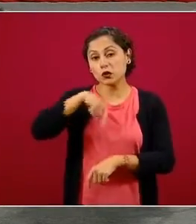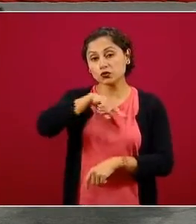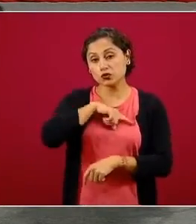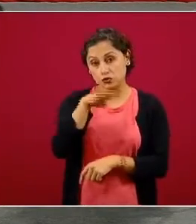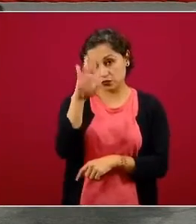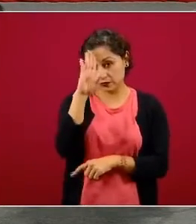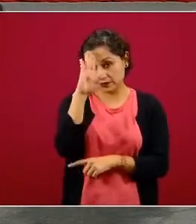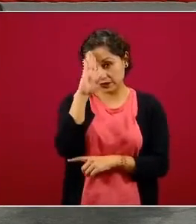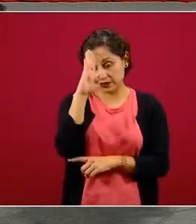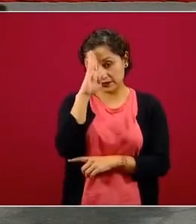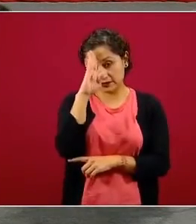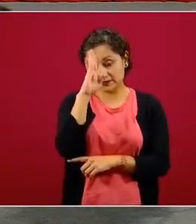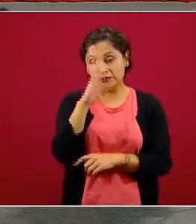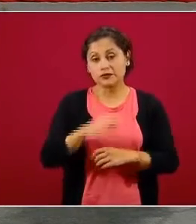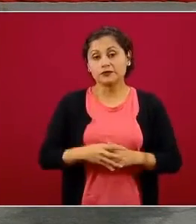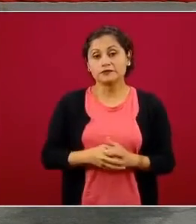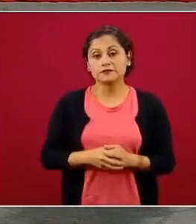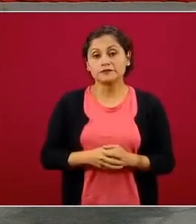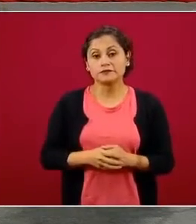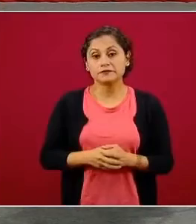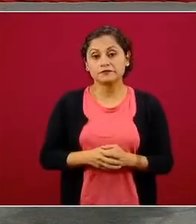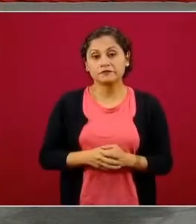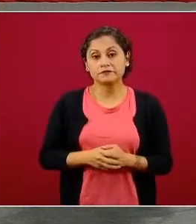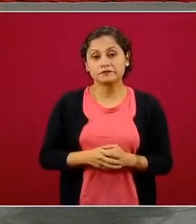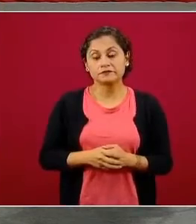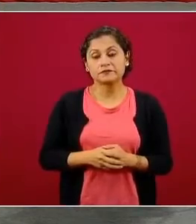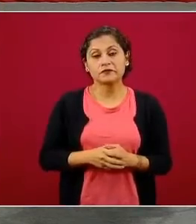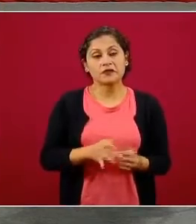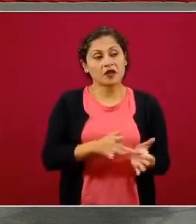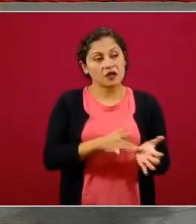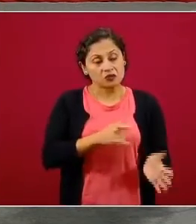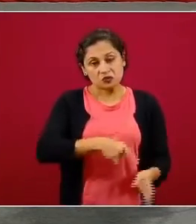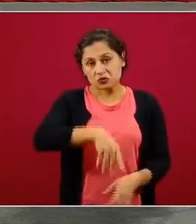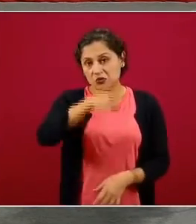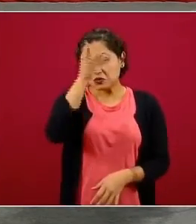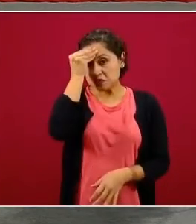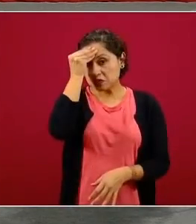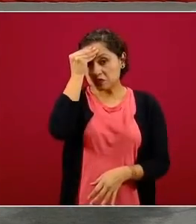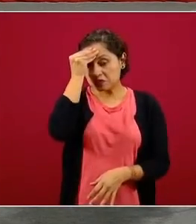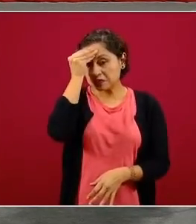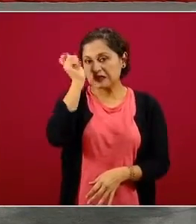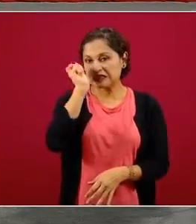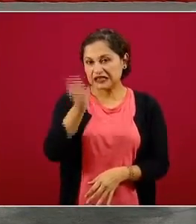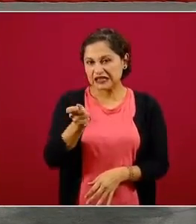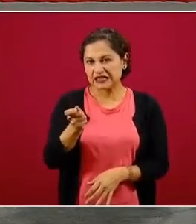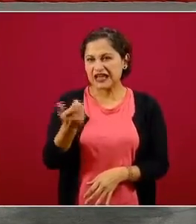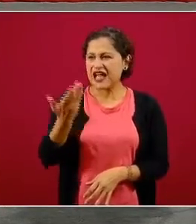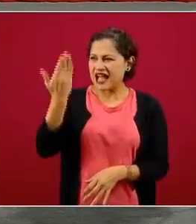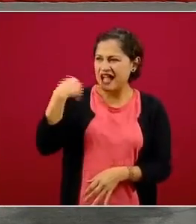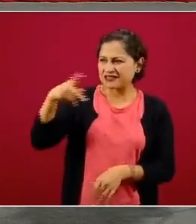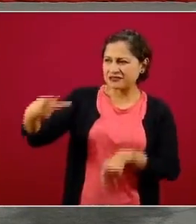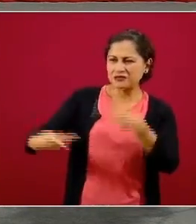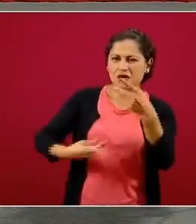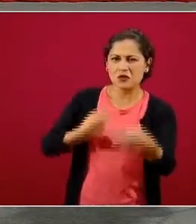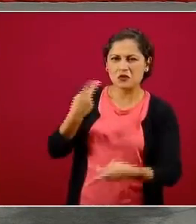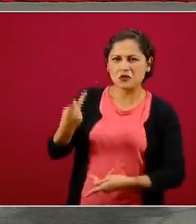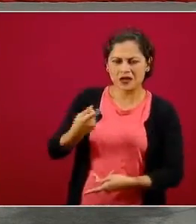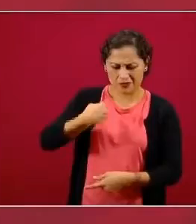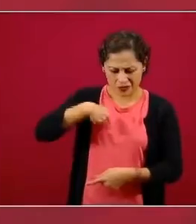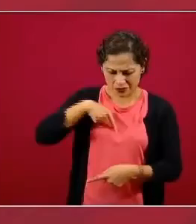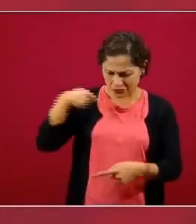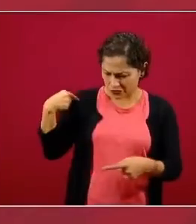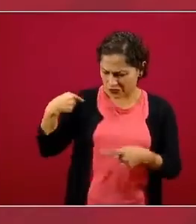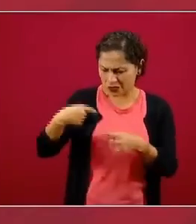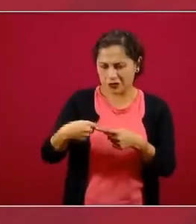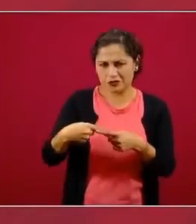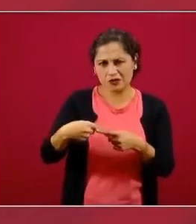lecciones aprendidas, esto en otras ocasiones lo han preguntado de esa manera, ¿qué se ha aprendido hasta ahorita?, ¿qué reflexiones podemos hacer?